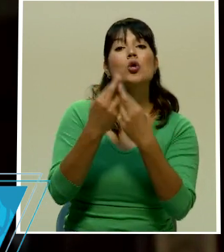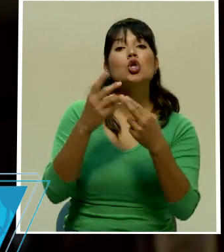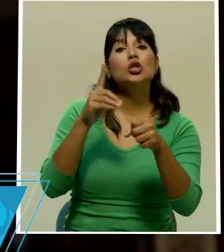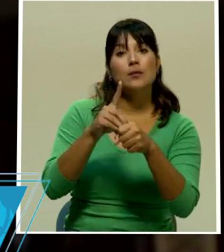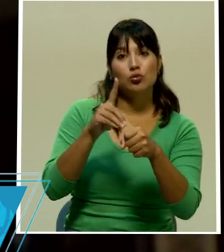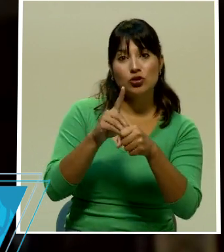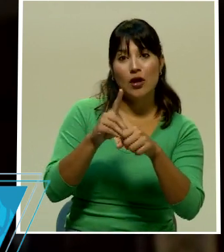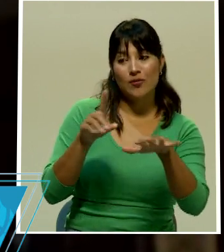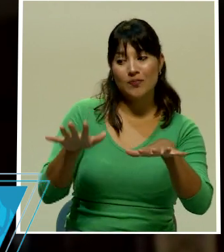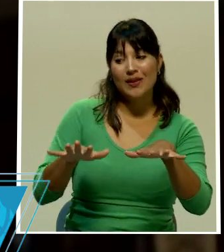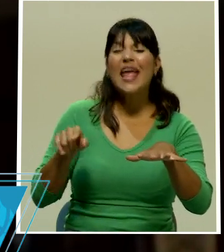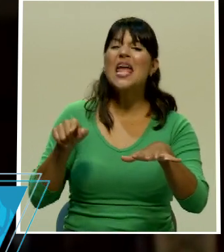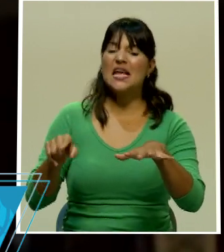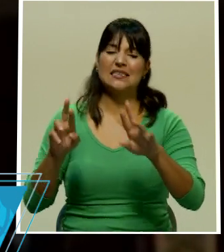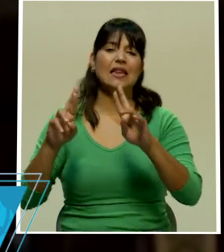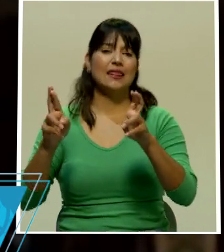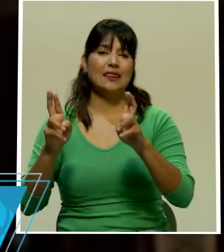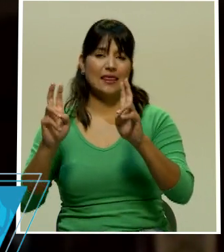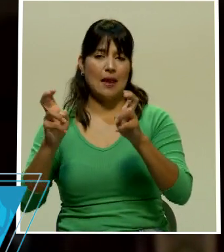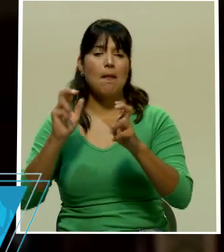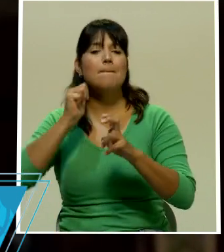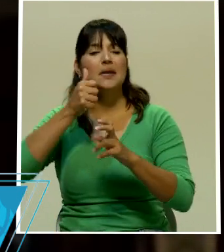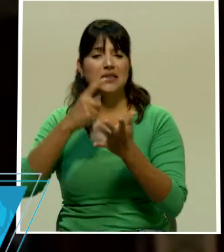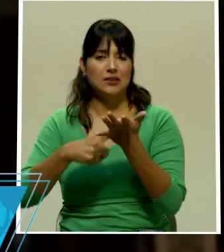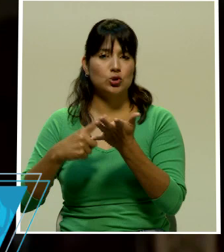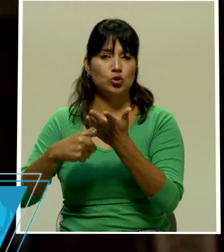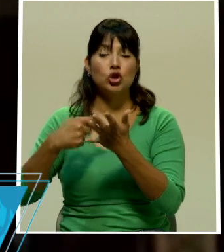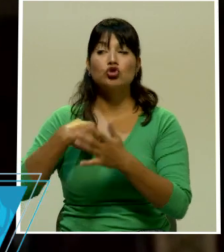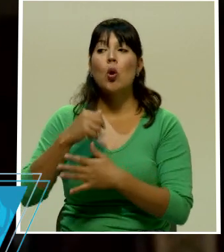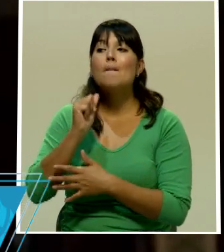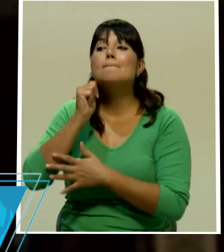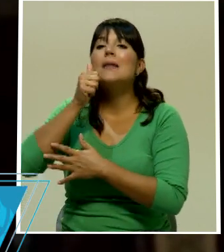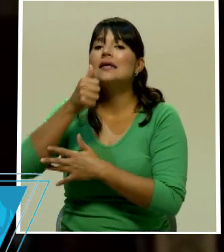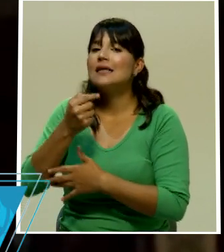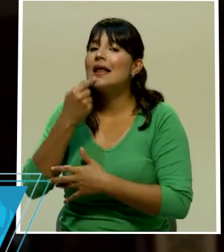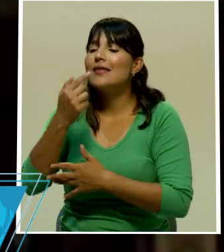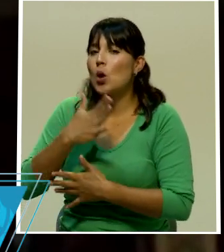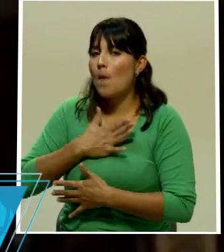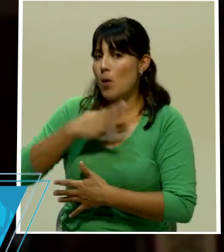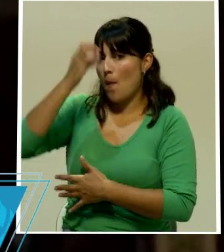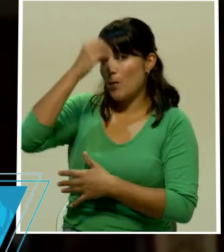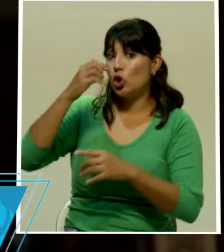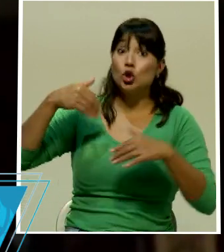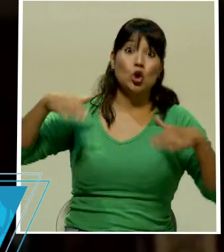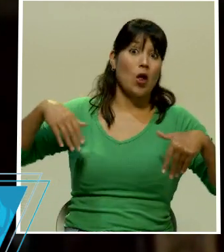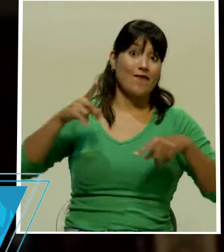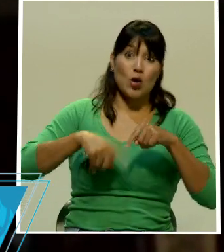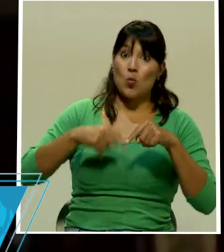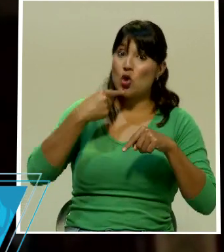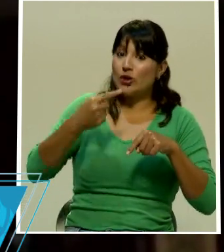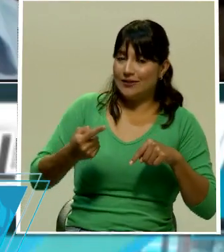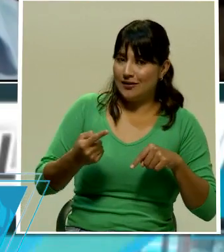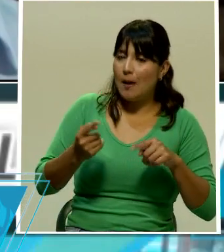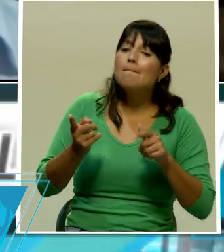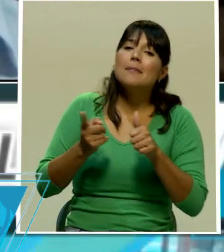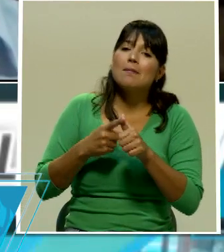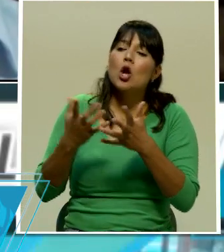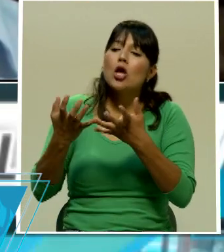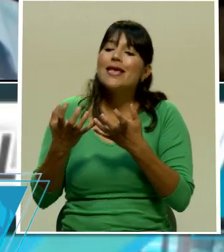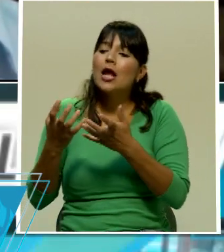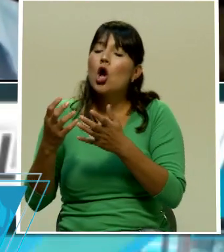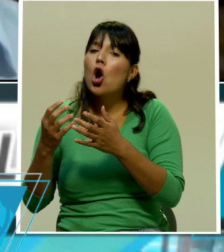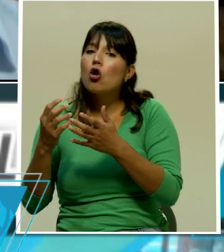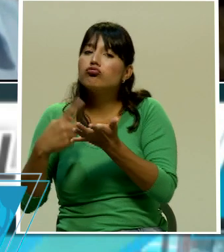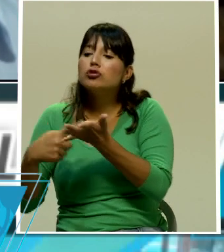a plantear y voy a hacer mis recomendaciones no quiero adelantarlas porque quiero ver si el directorio va a estar en la